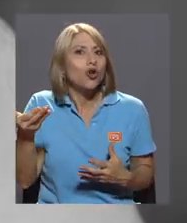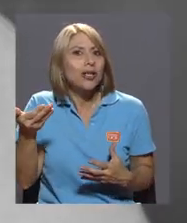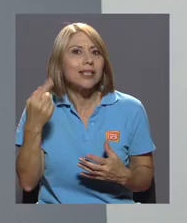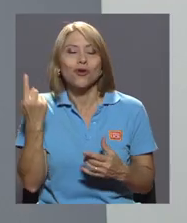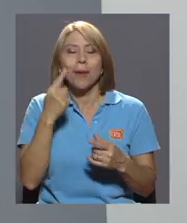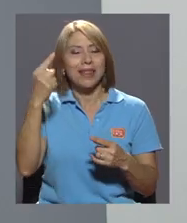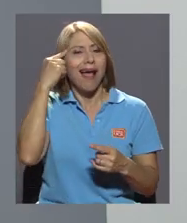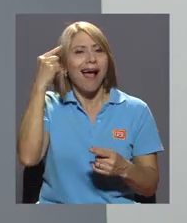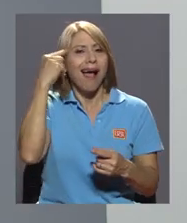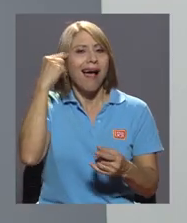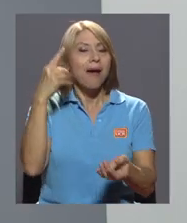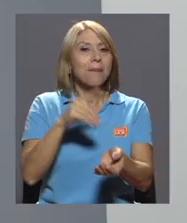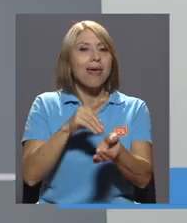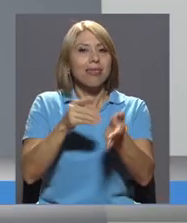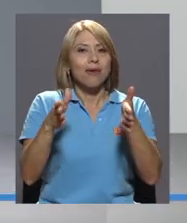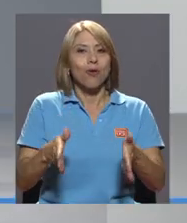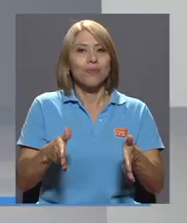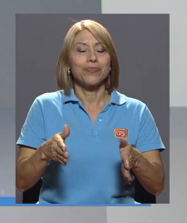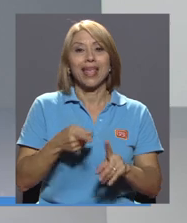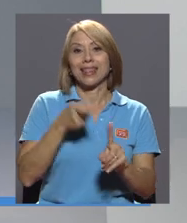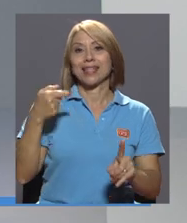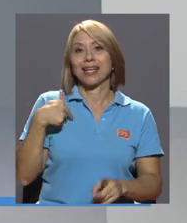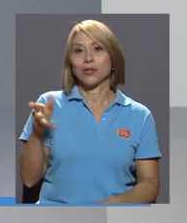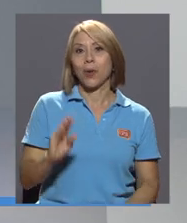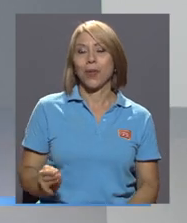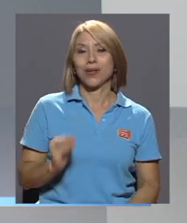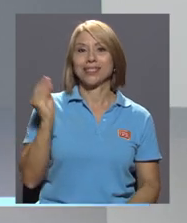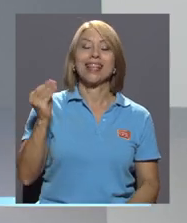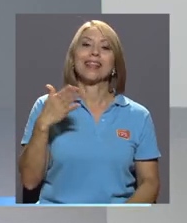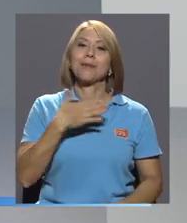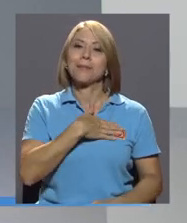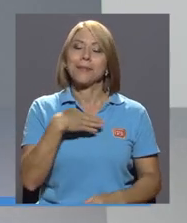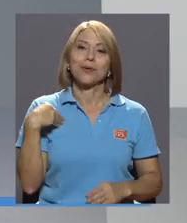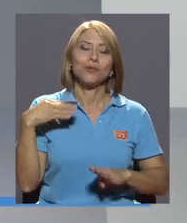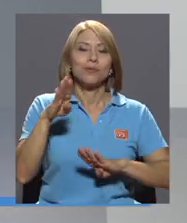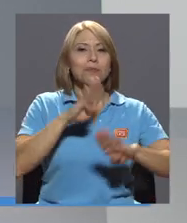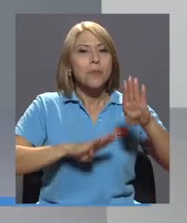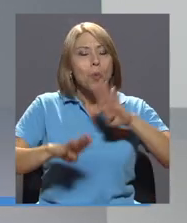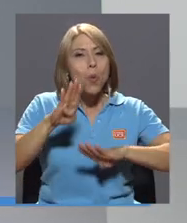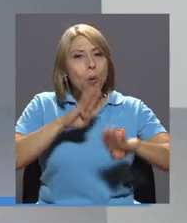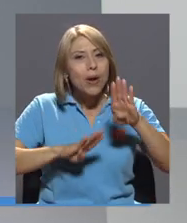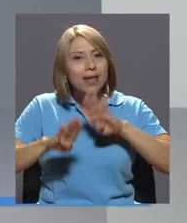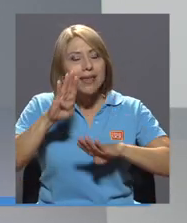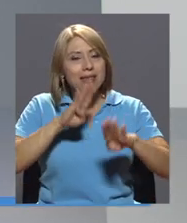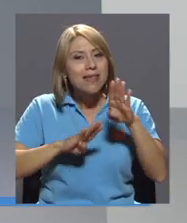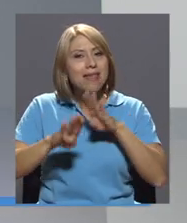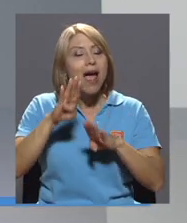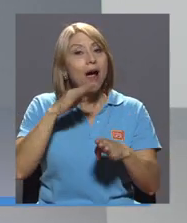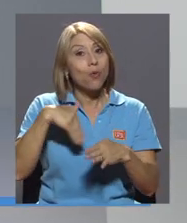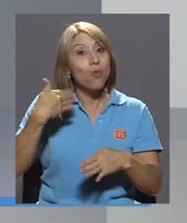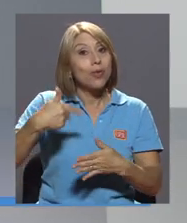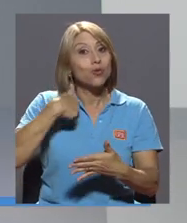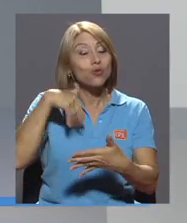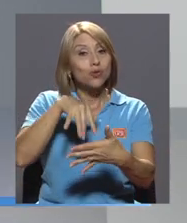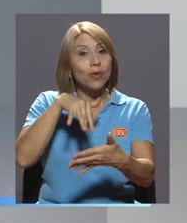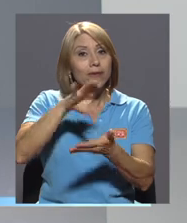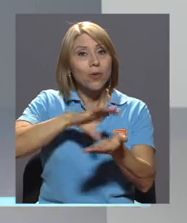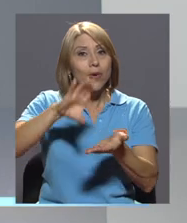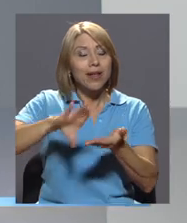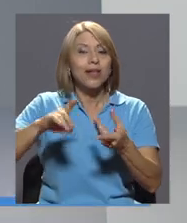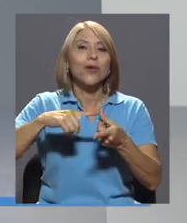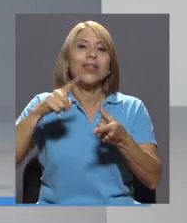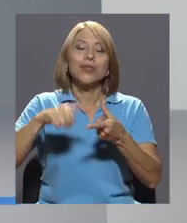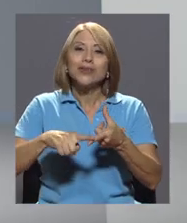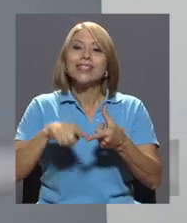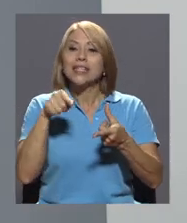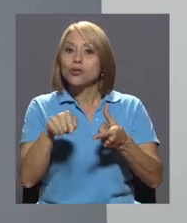Desde que era adolescente me gustaba la parte de biología en el colegio, entonces era como un complemento de la